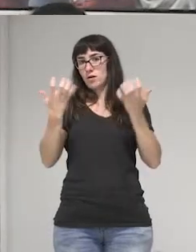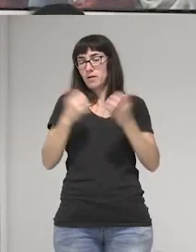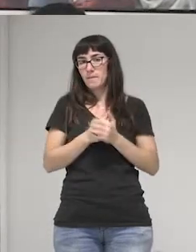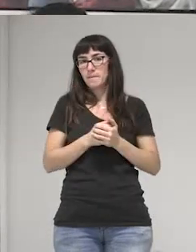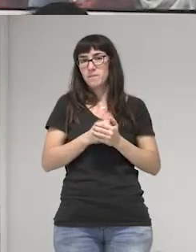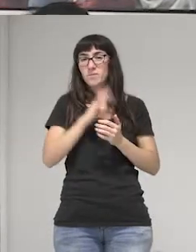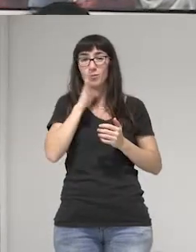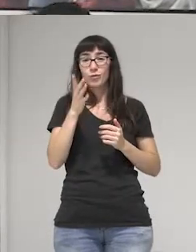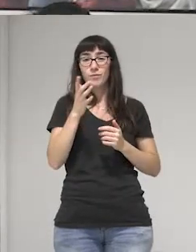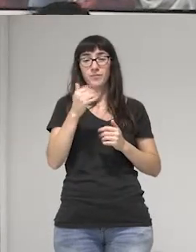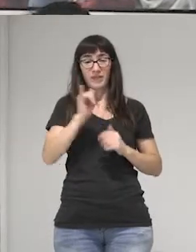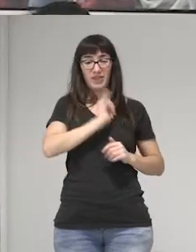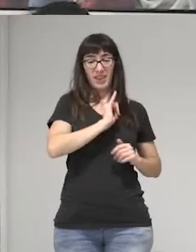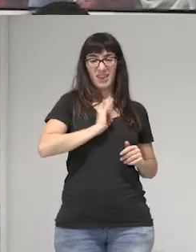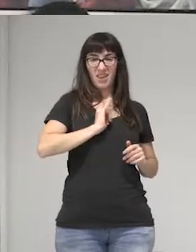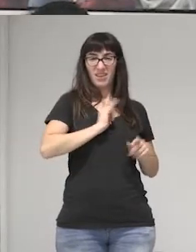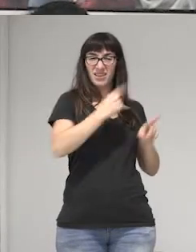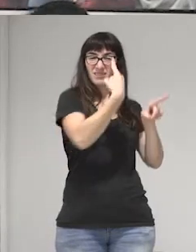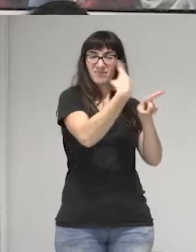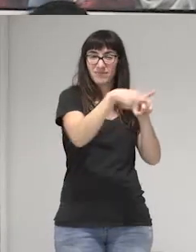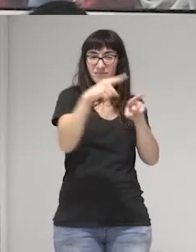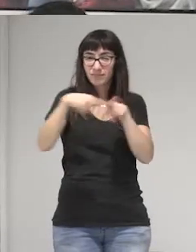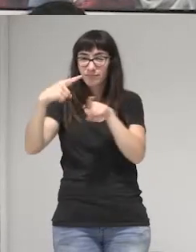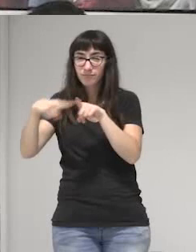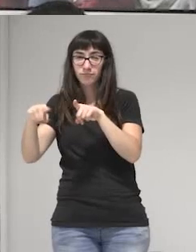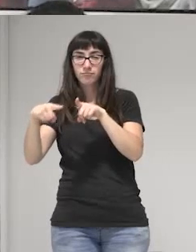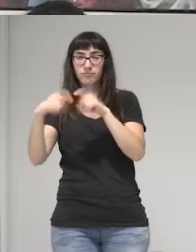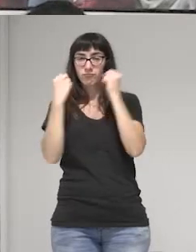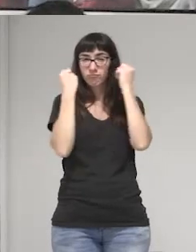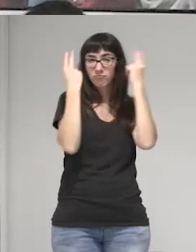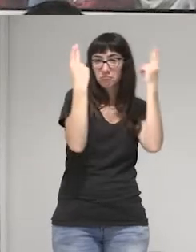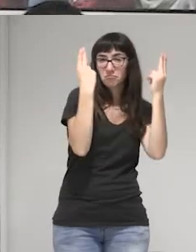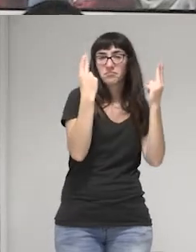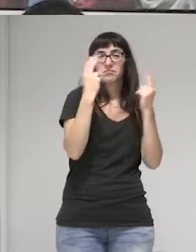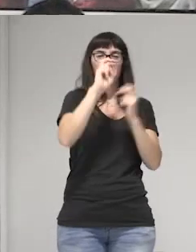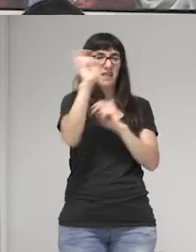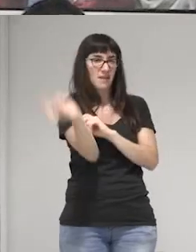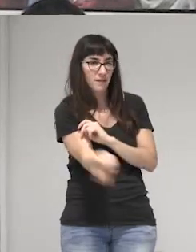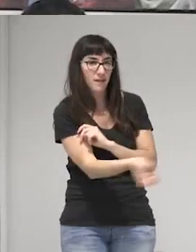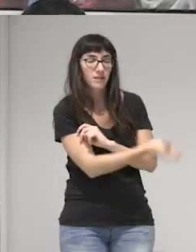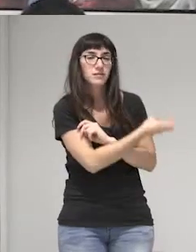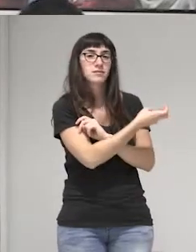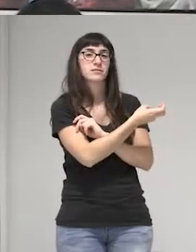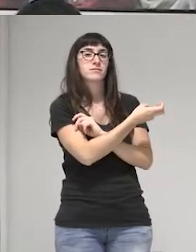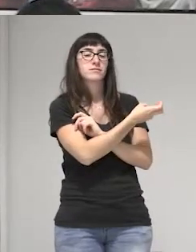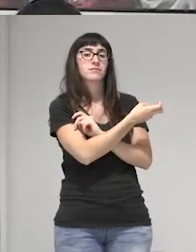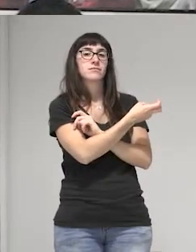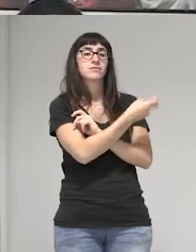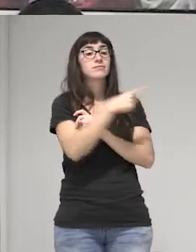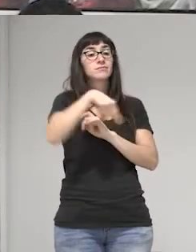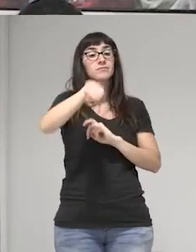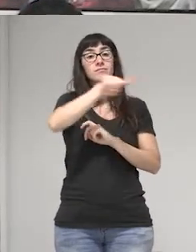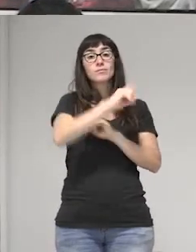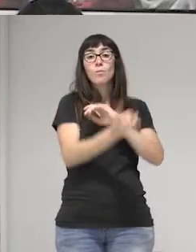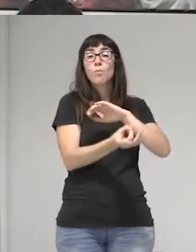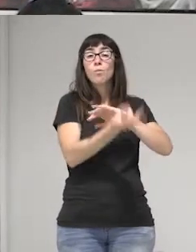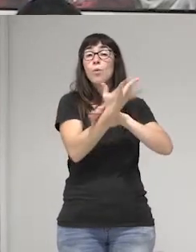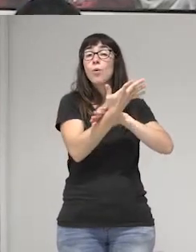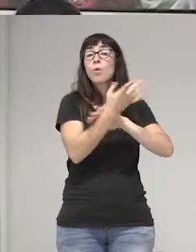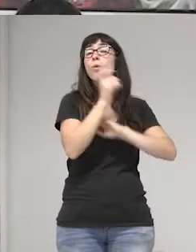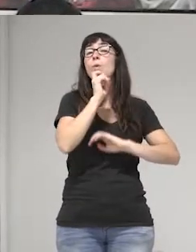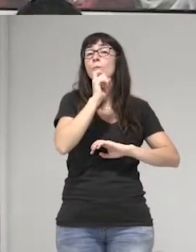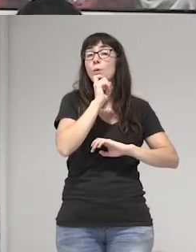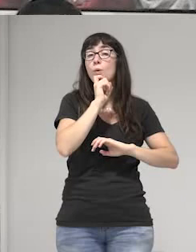disidentes, diferentes, diversas, parten de la lucha del